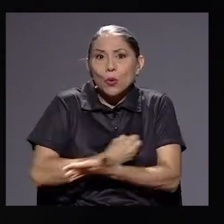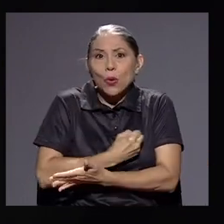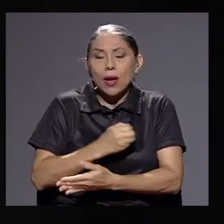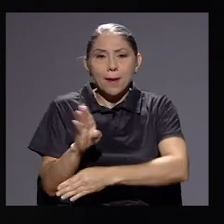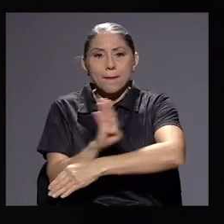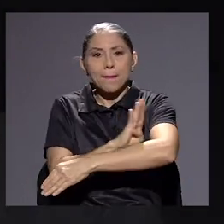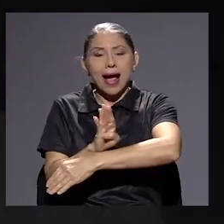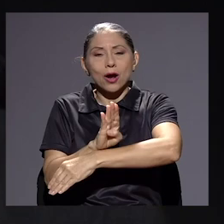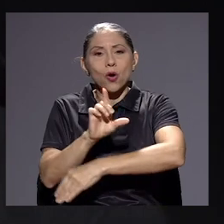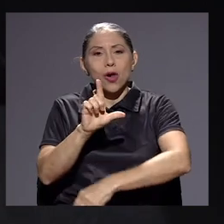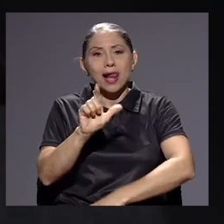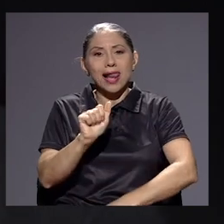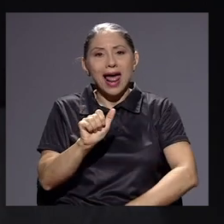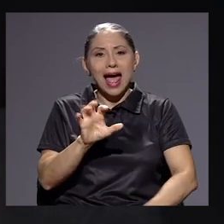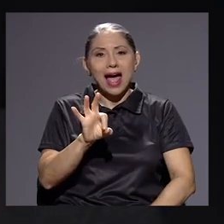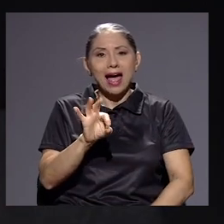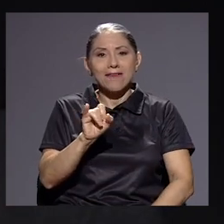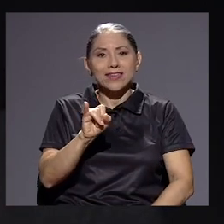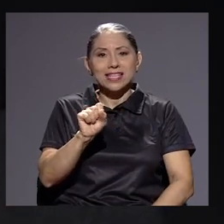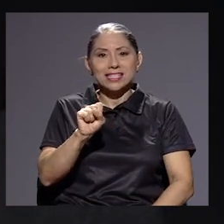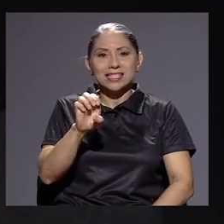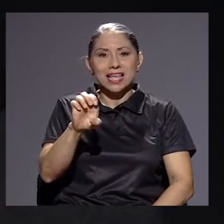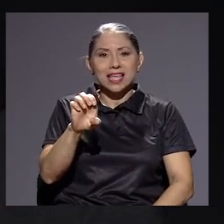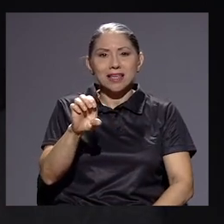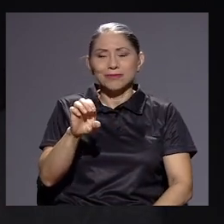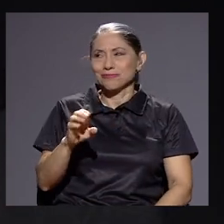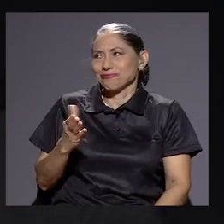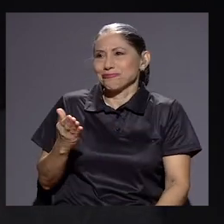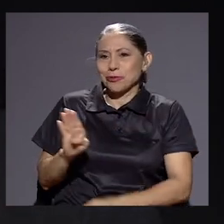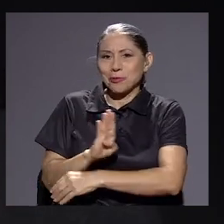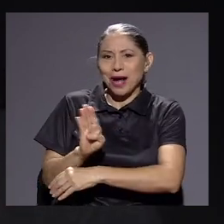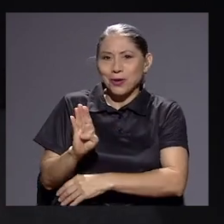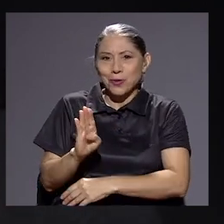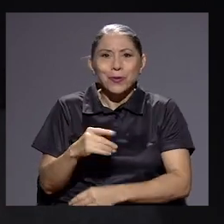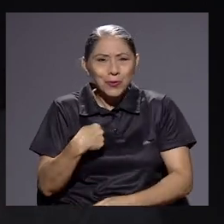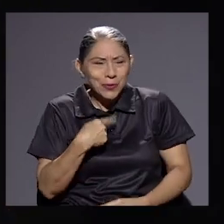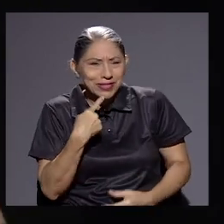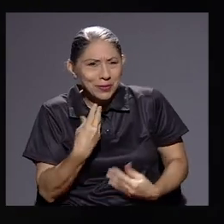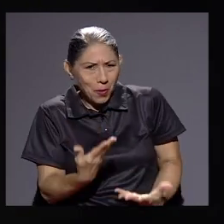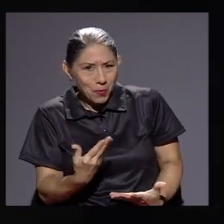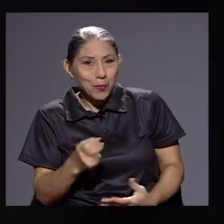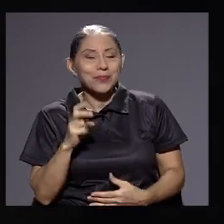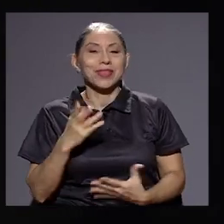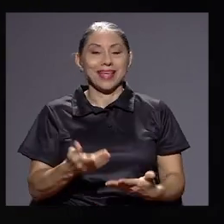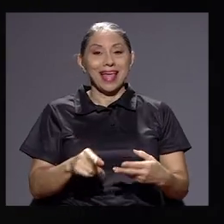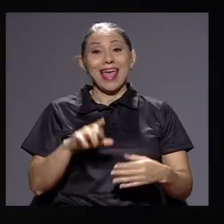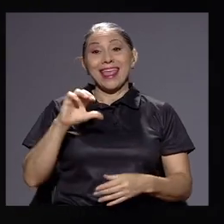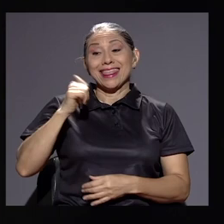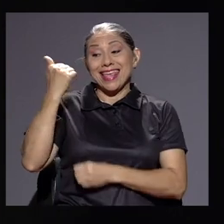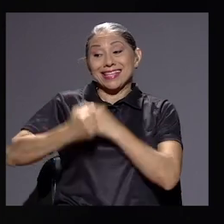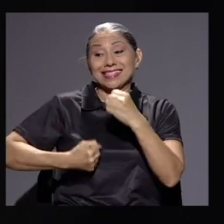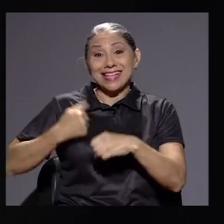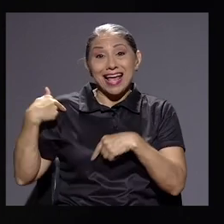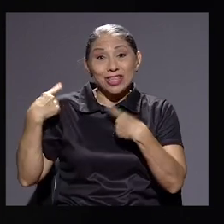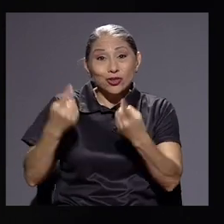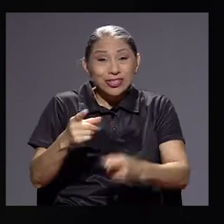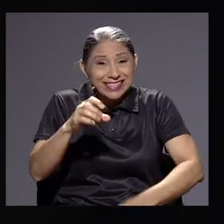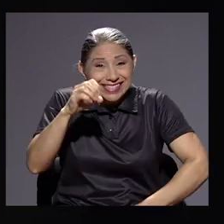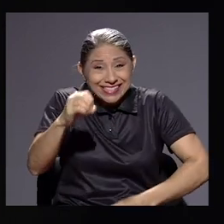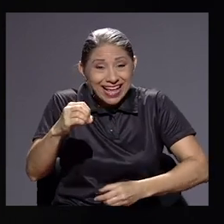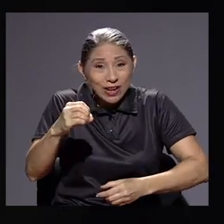de la FISA. Uno dice... Un banco. ¿Cómo sobrevivo? banco. Dos fiscalizaciones. Diez años, cero fiscalizaciones.